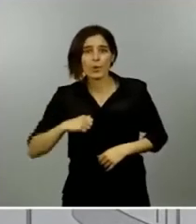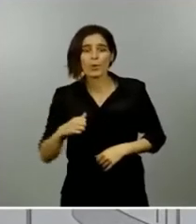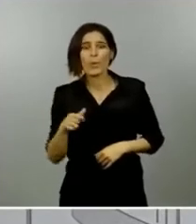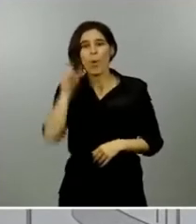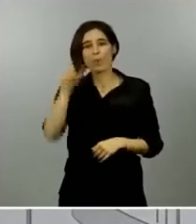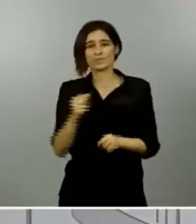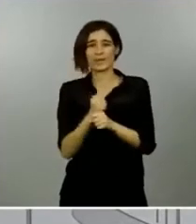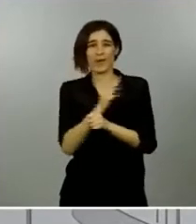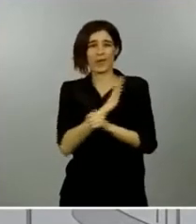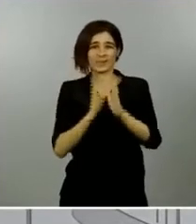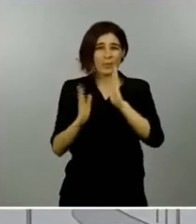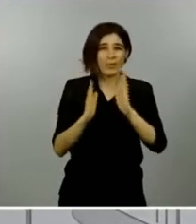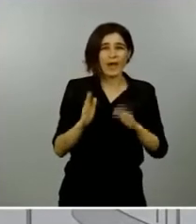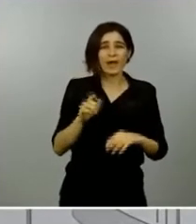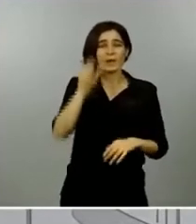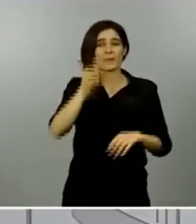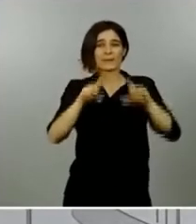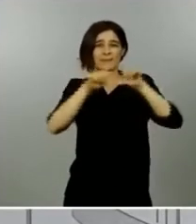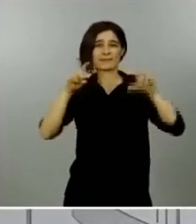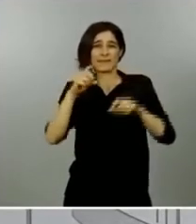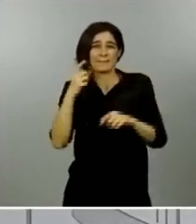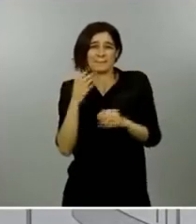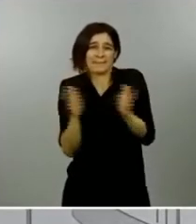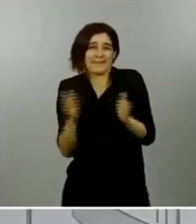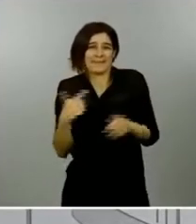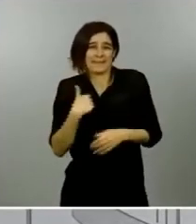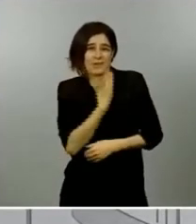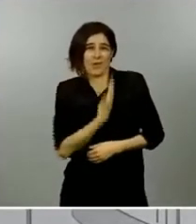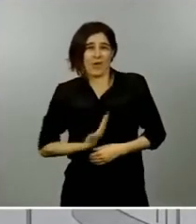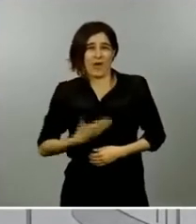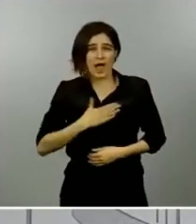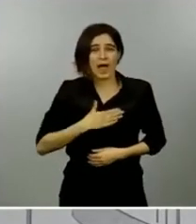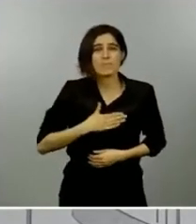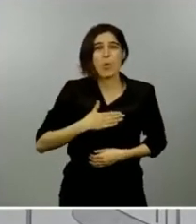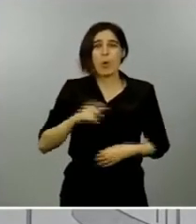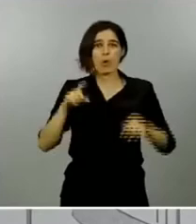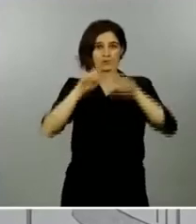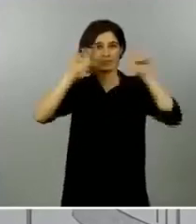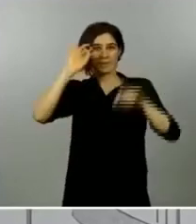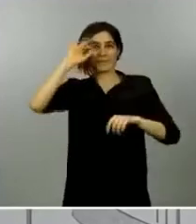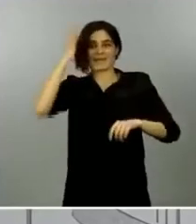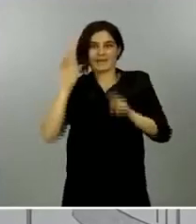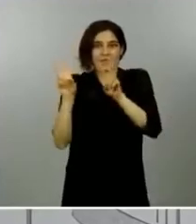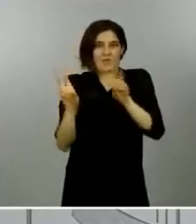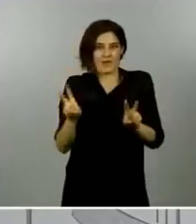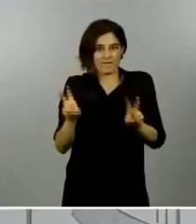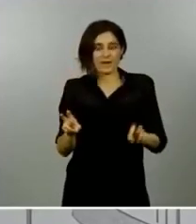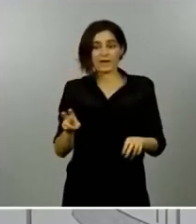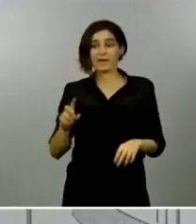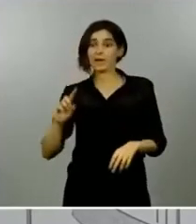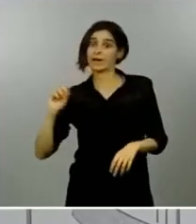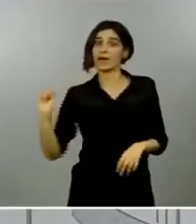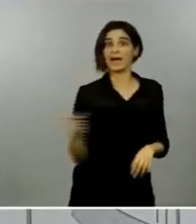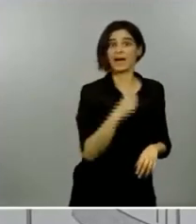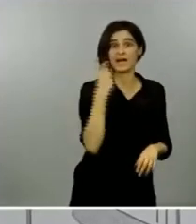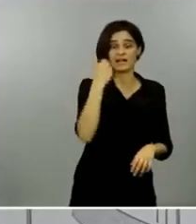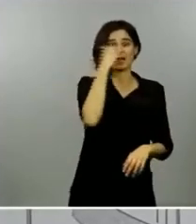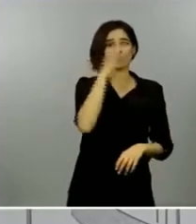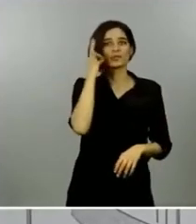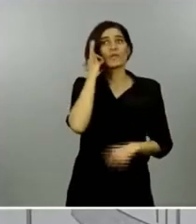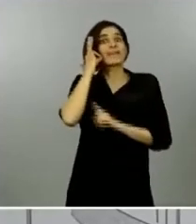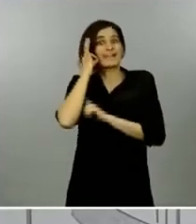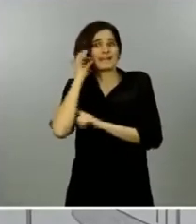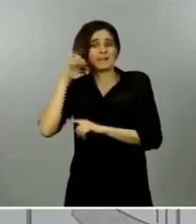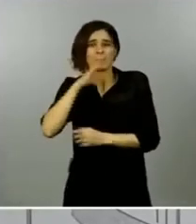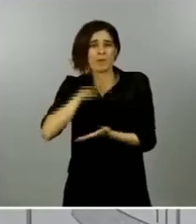y también del emprendedor y todos ellos y todas ellas porque hay sin duda alguna un impacto de género también en esta crisis económica y